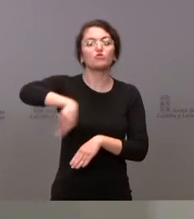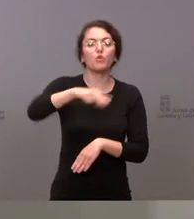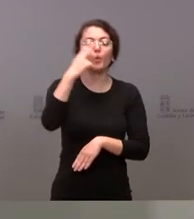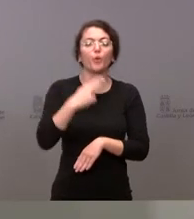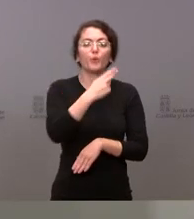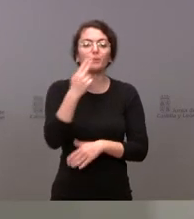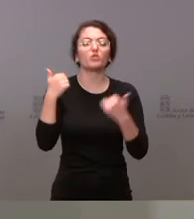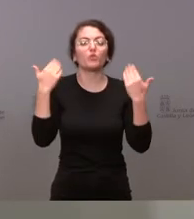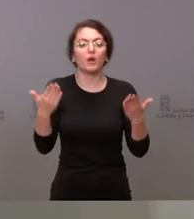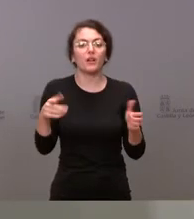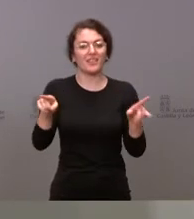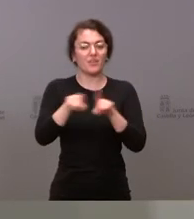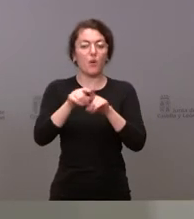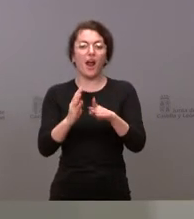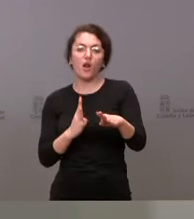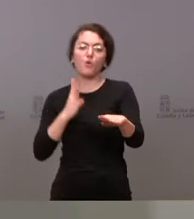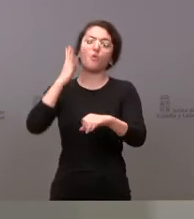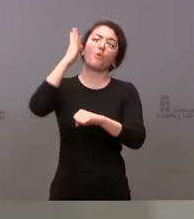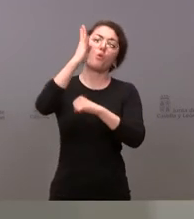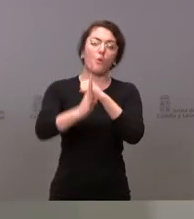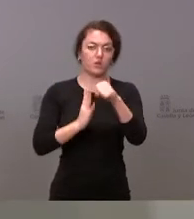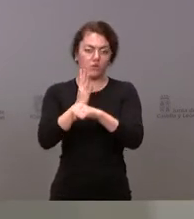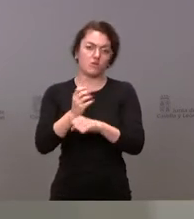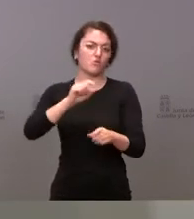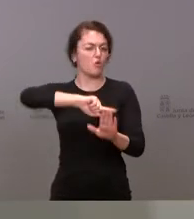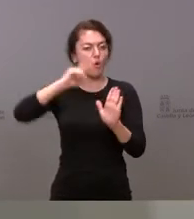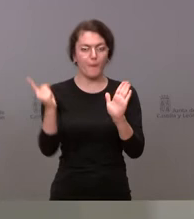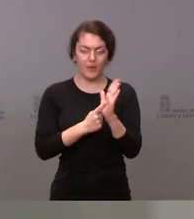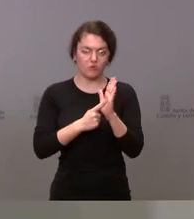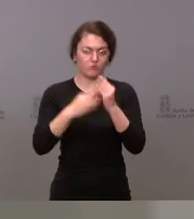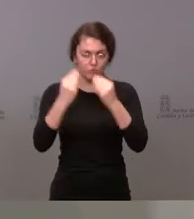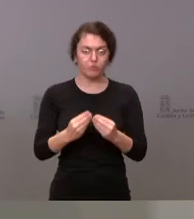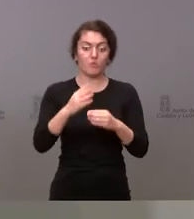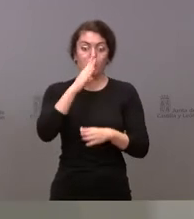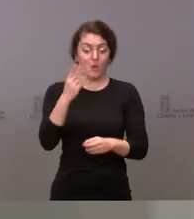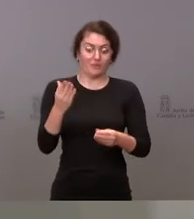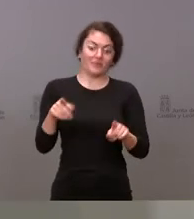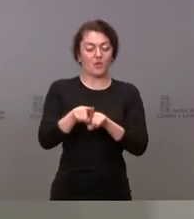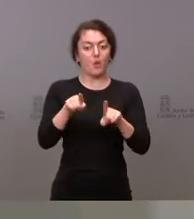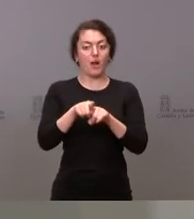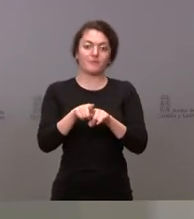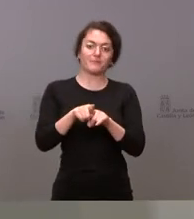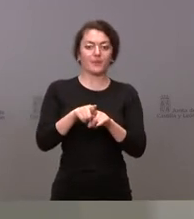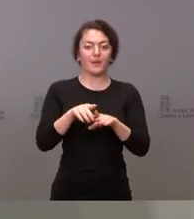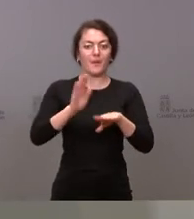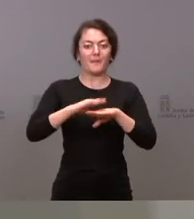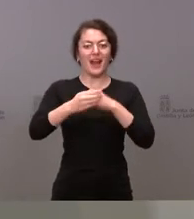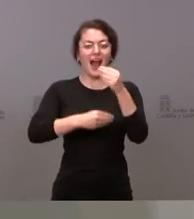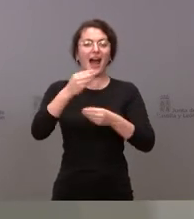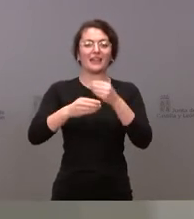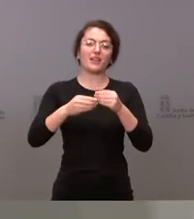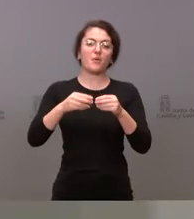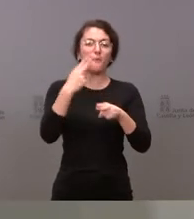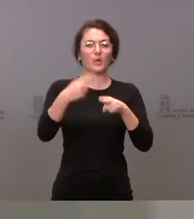agotar la legislatura, porque eso es lo que nos permite, insisto, hacer políticas a largo plazo, no estar todo el día en estrategias a corto y nos permite